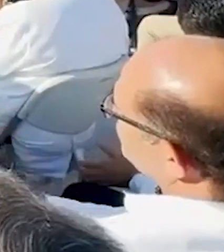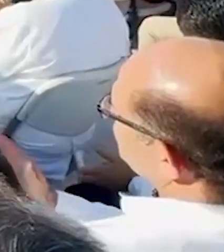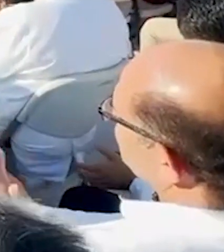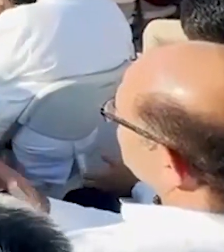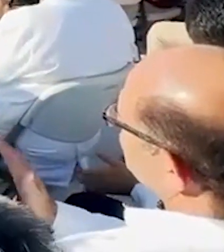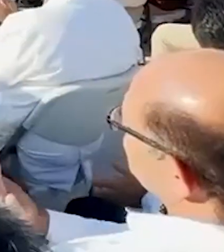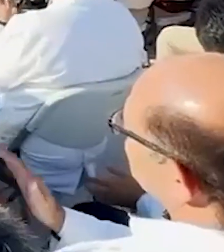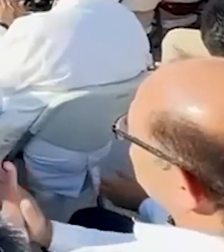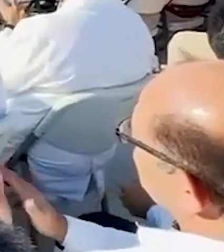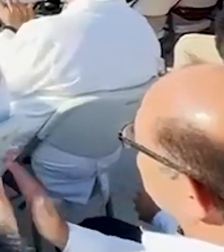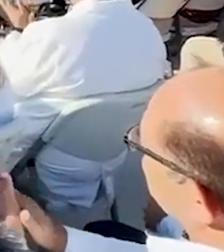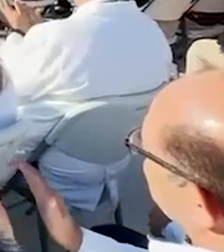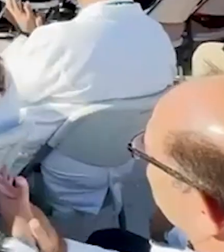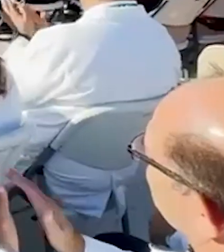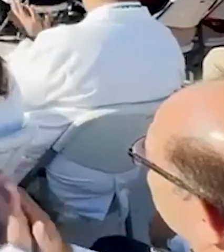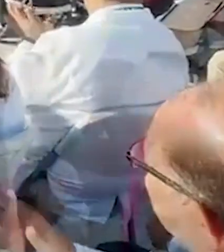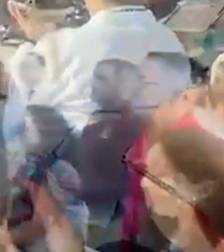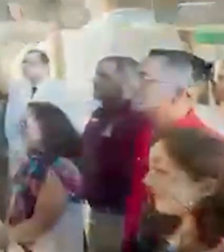millones de pesos.